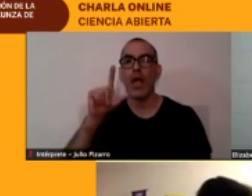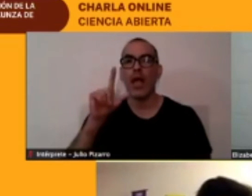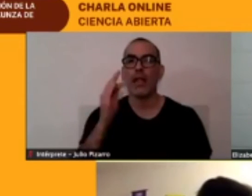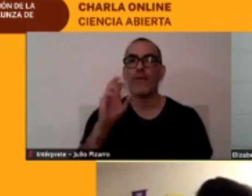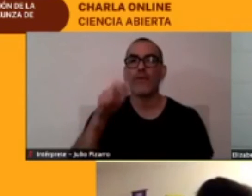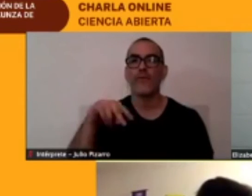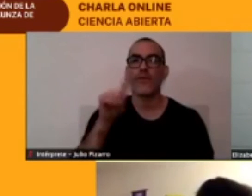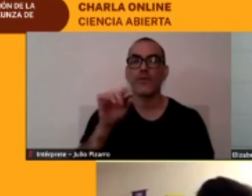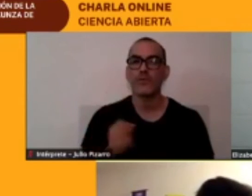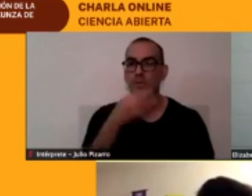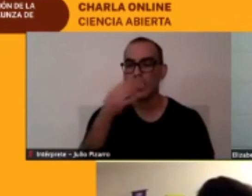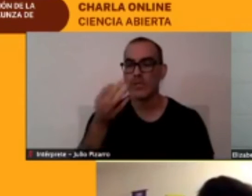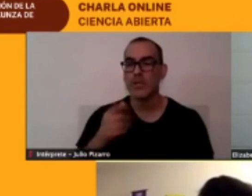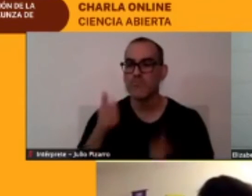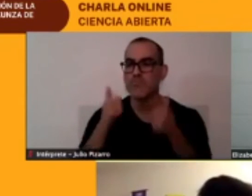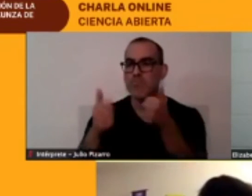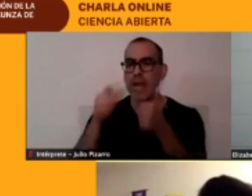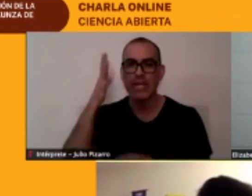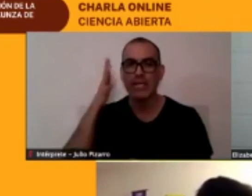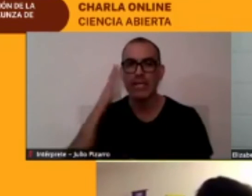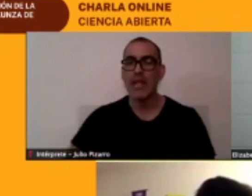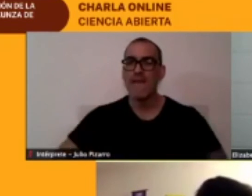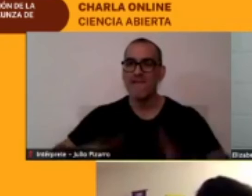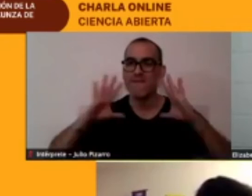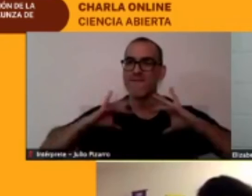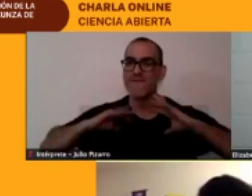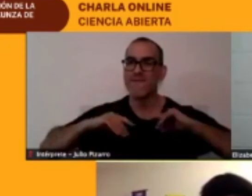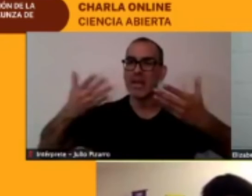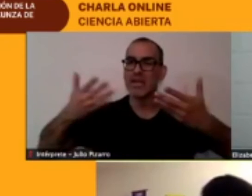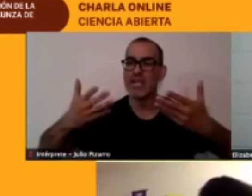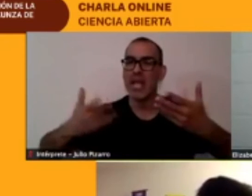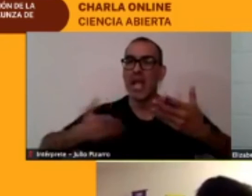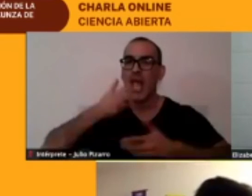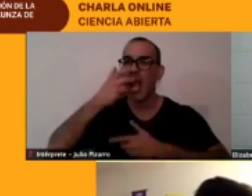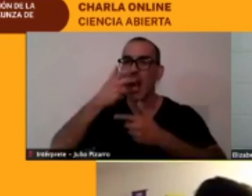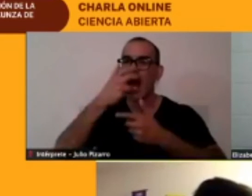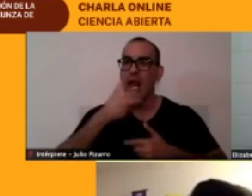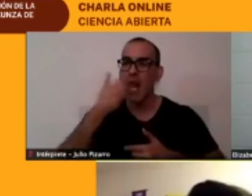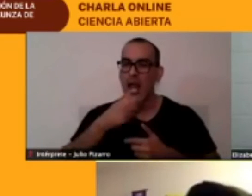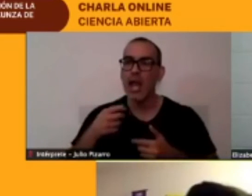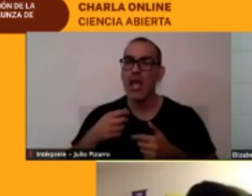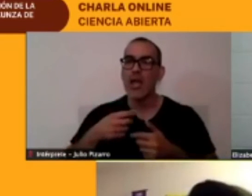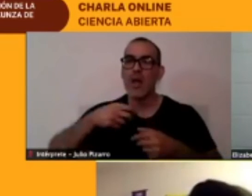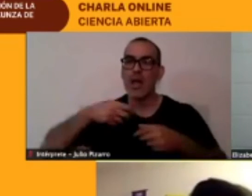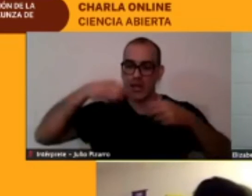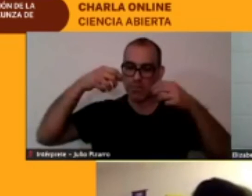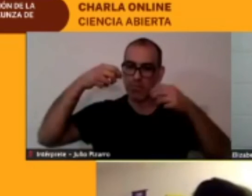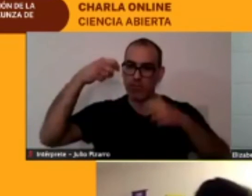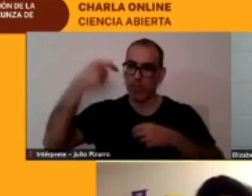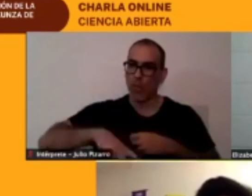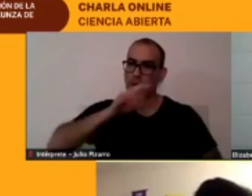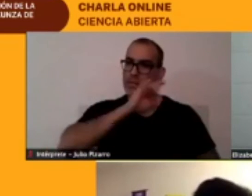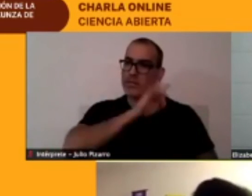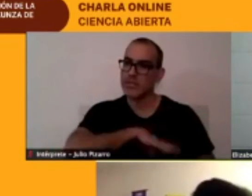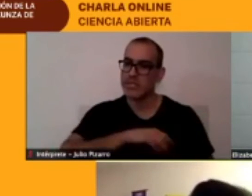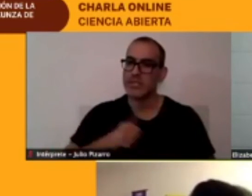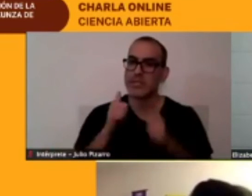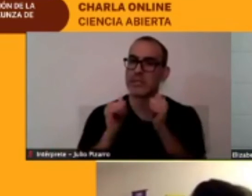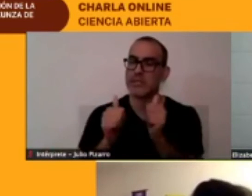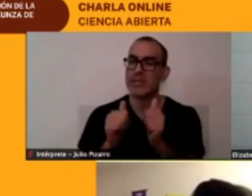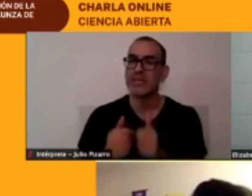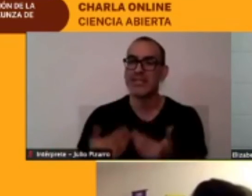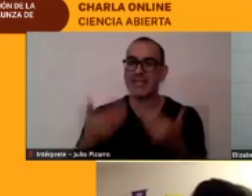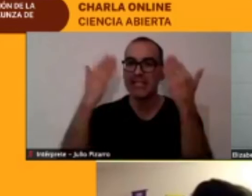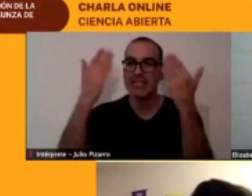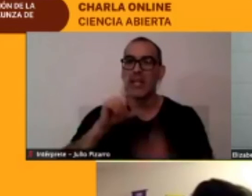Valenzuela dice felicidades por fomentar las lenguas originarias de Chile Mauro Robledo Araya dice le mando un saludo a Julio nuestro